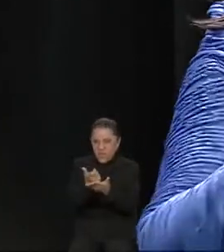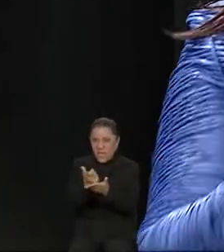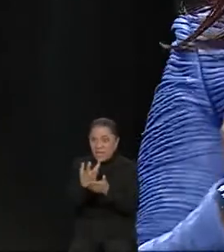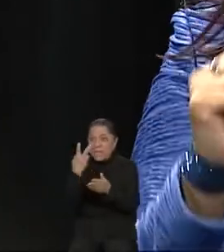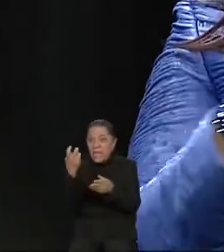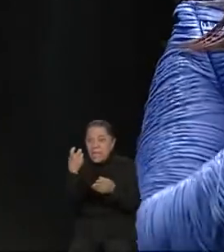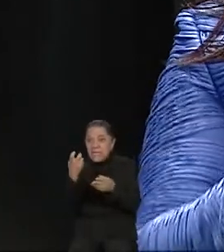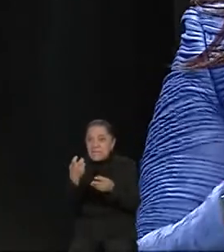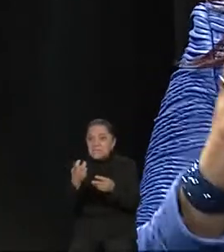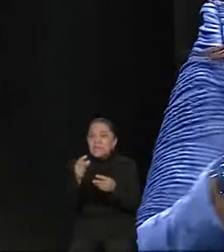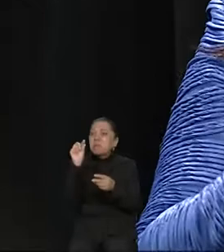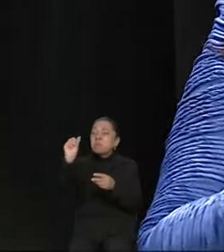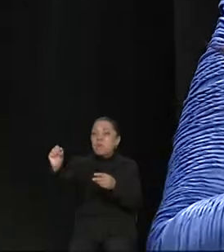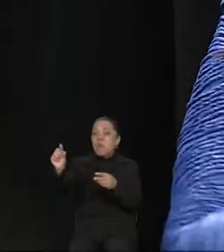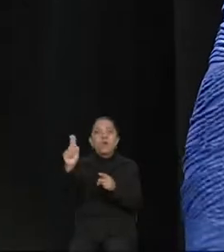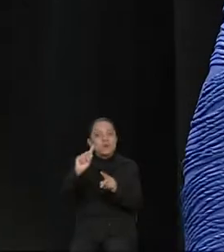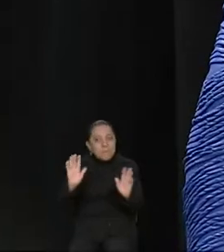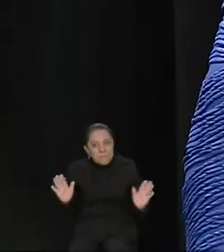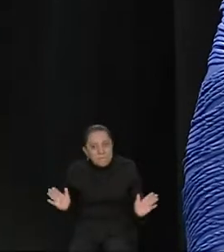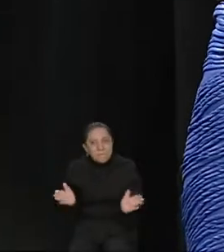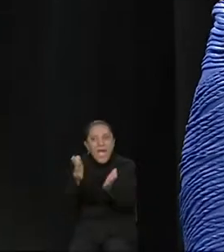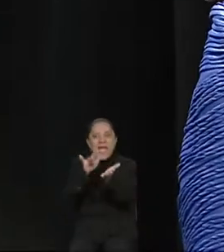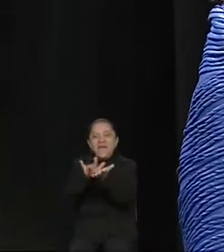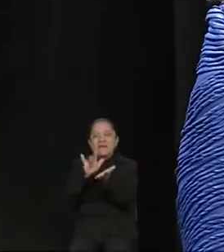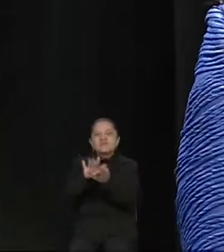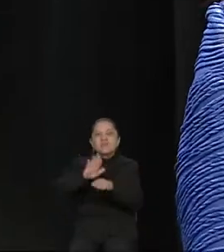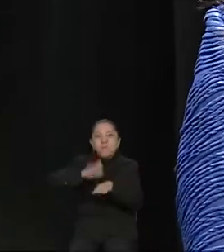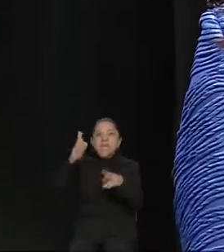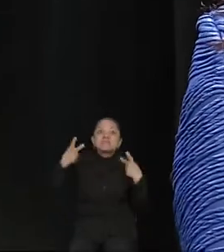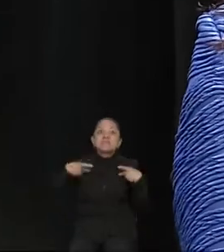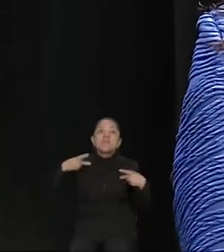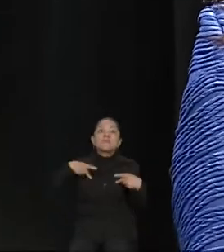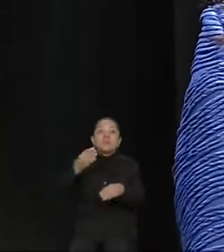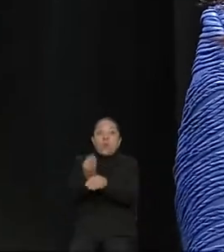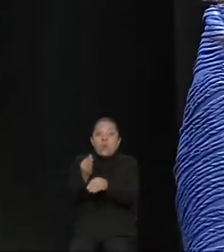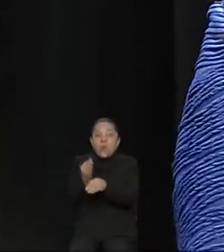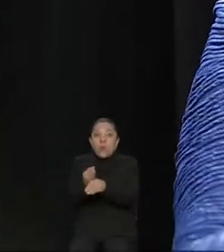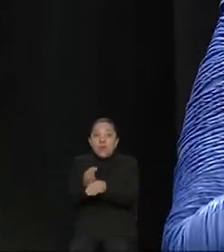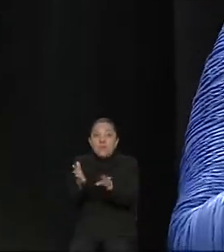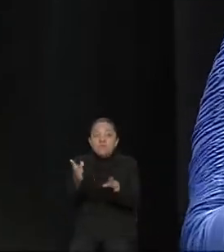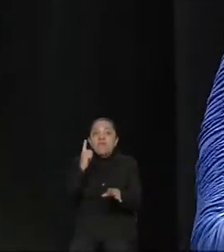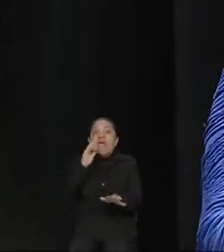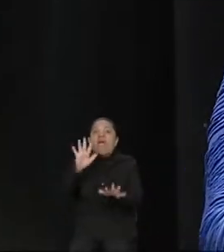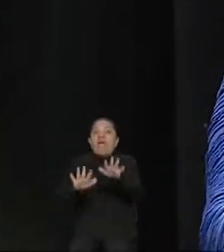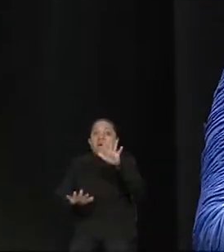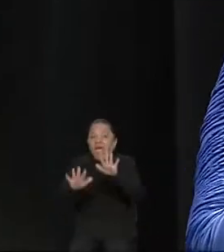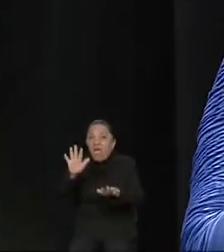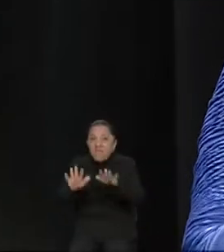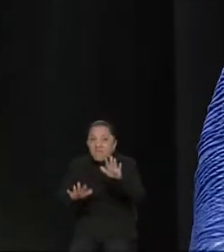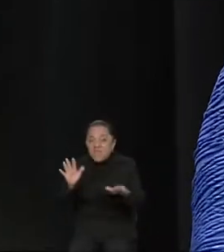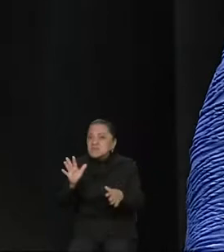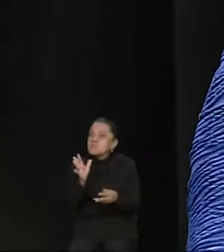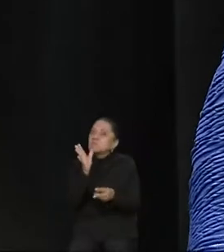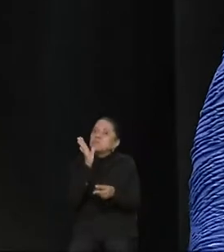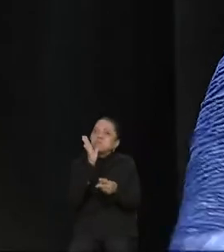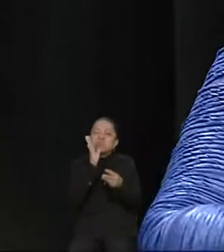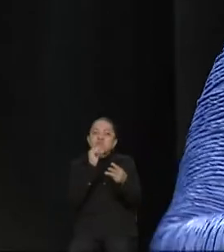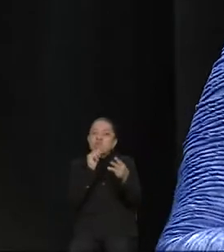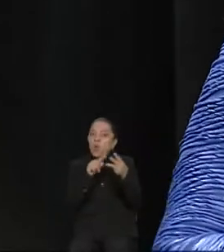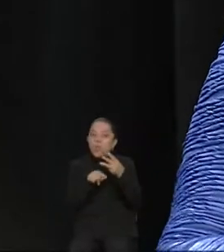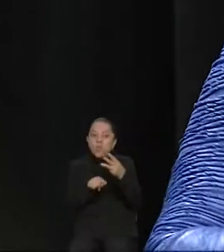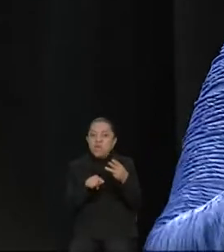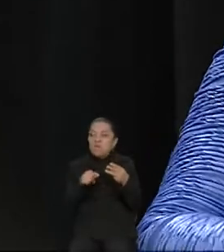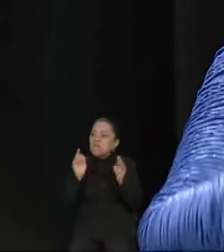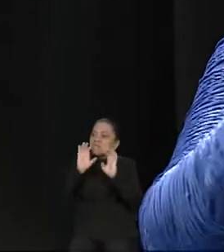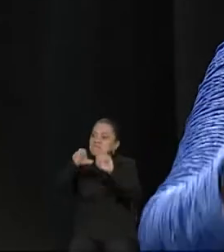un pequeño empujón a todas aquellas personas que en este momento a veces no pueden ni siquiera obtener un empleo porque